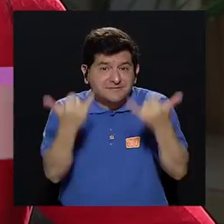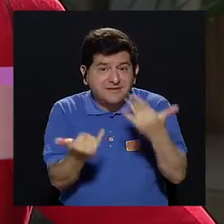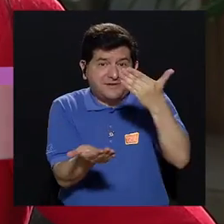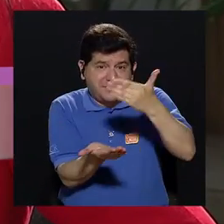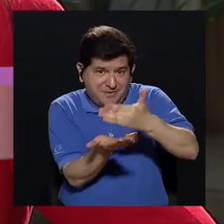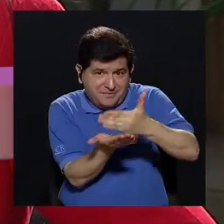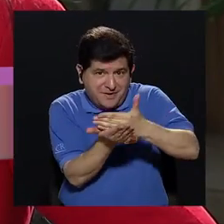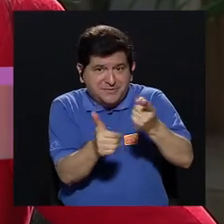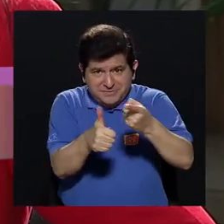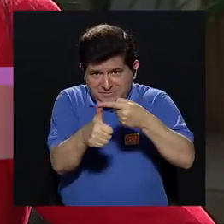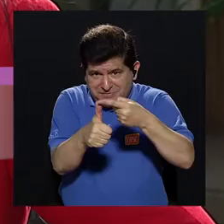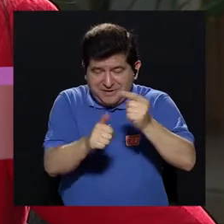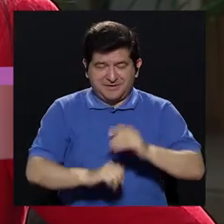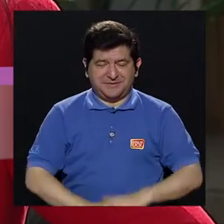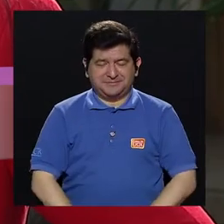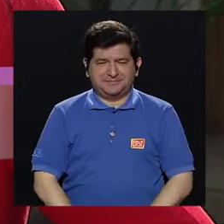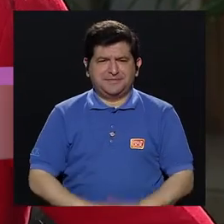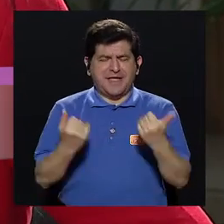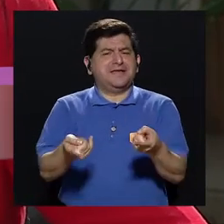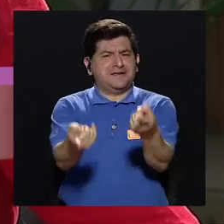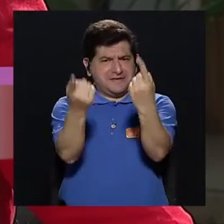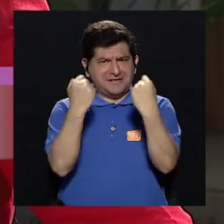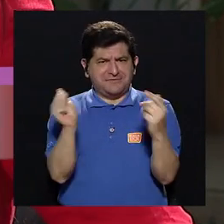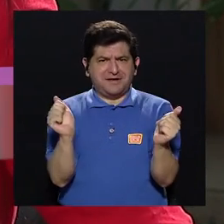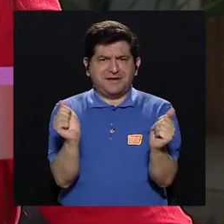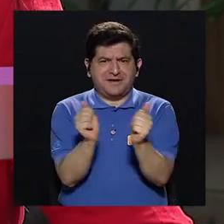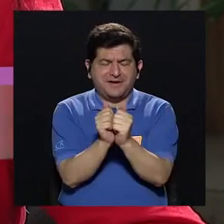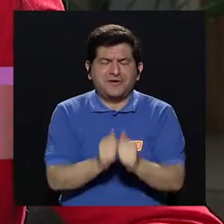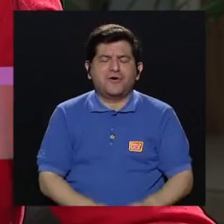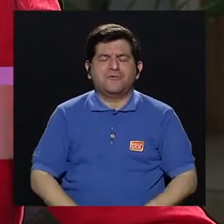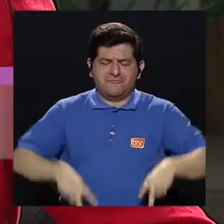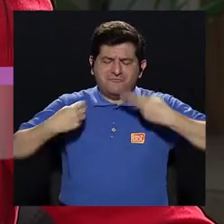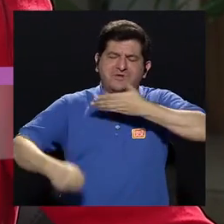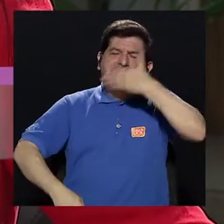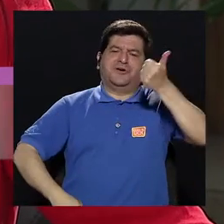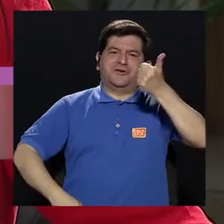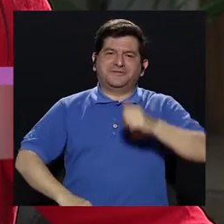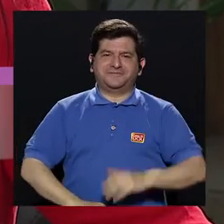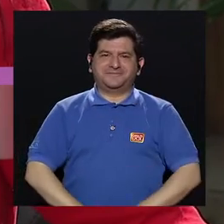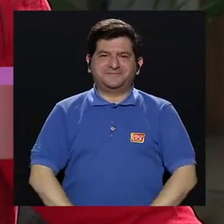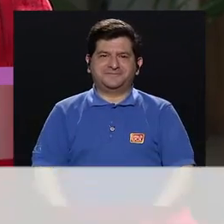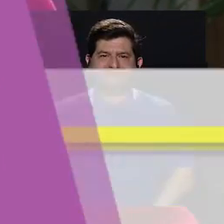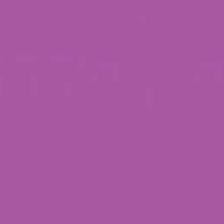ahorita hacer un primer corte. Y ya regresamos con más de Vivir Mejor.